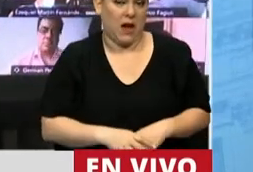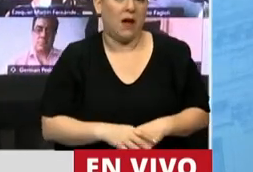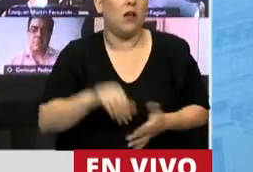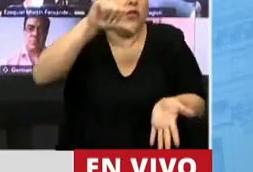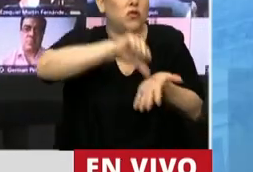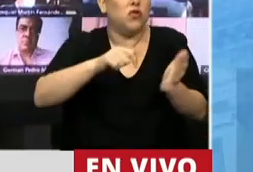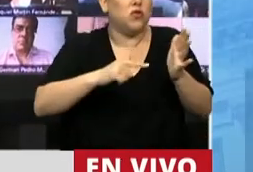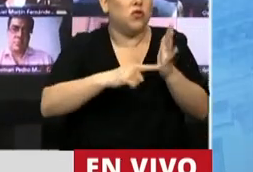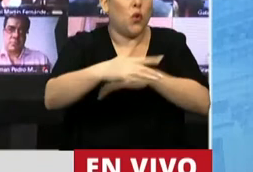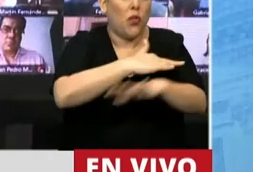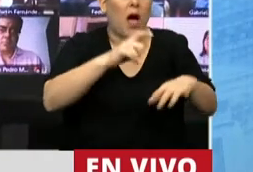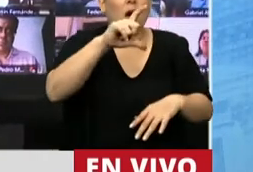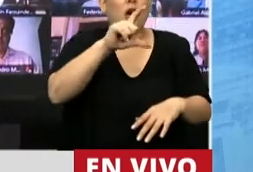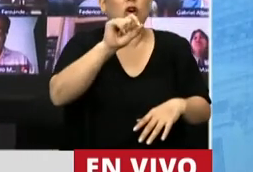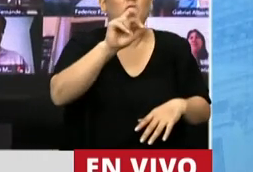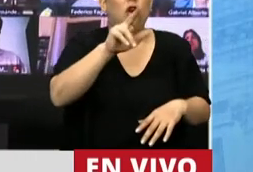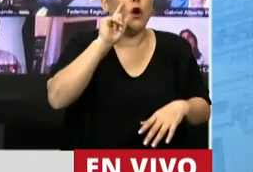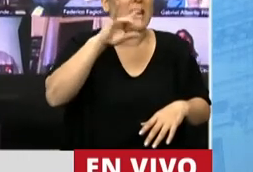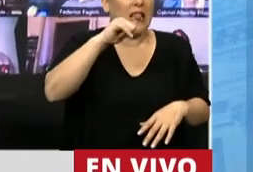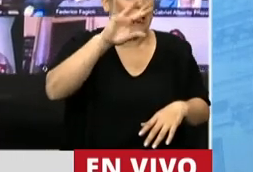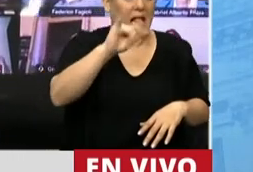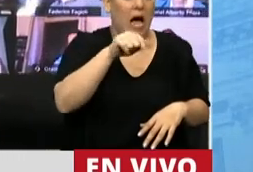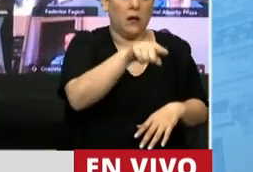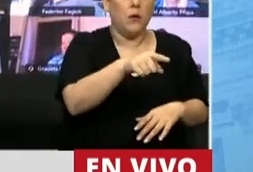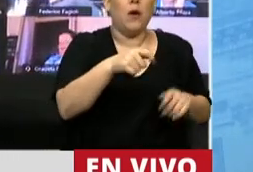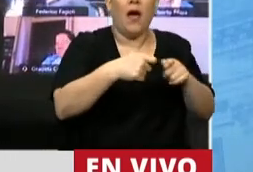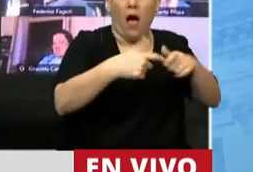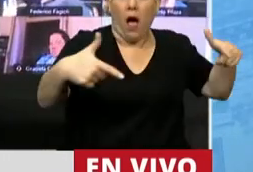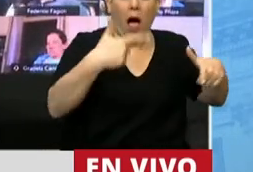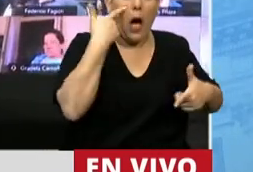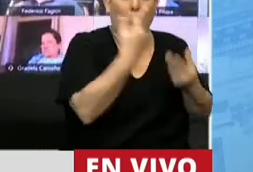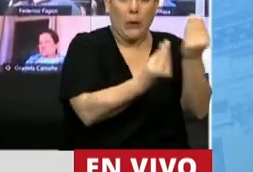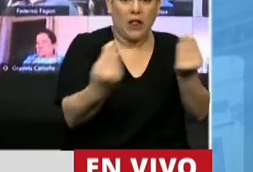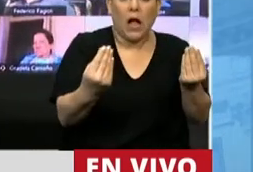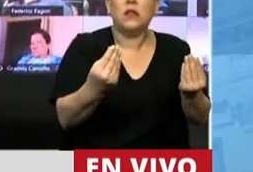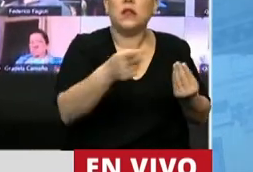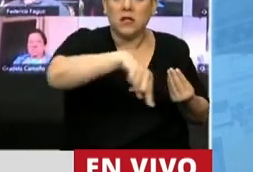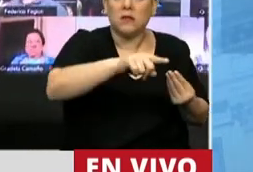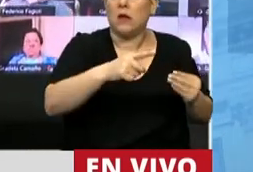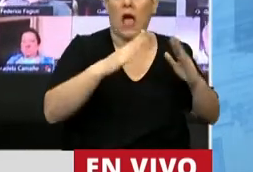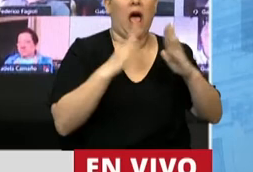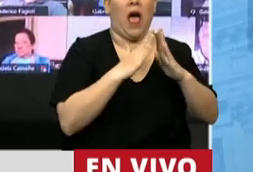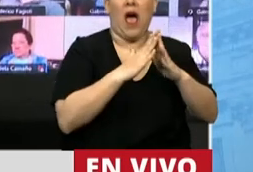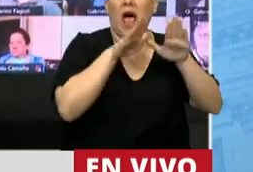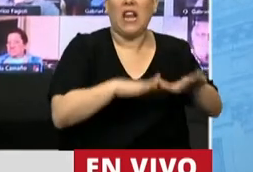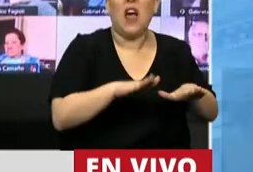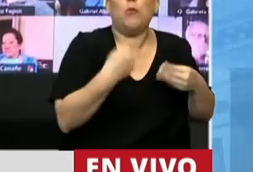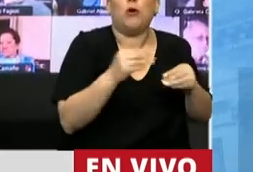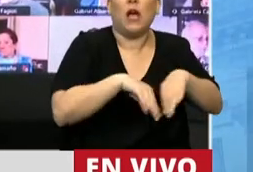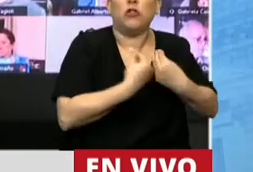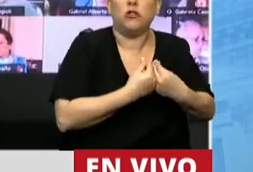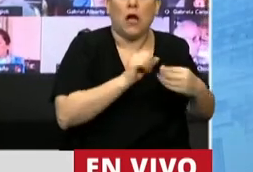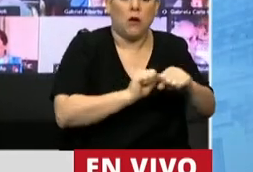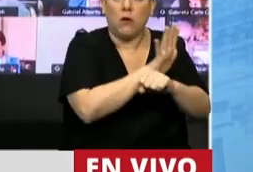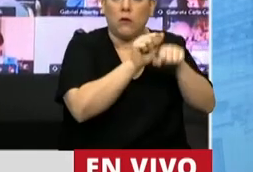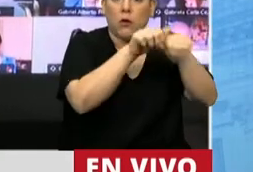75 días 80.000 habitantes con 46 casos de COVID están aislados por 46 casos. No